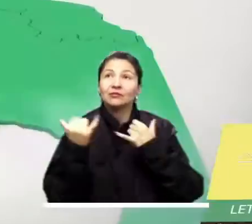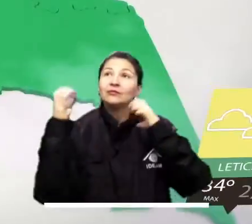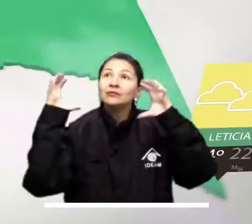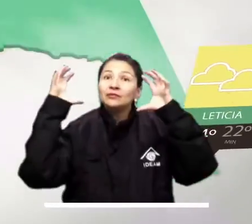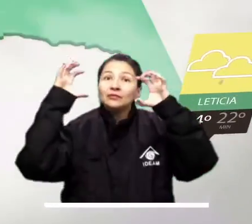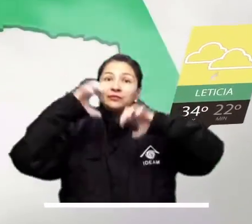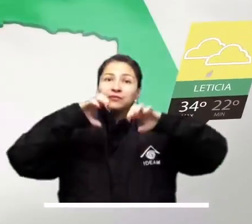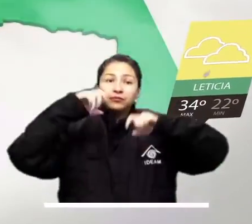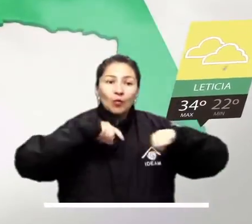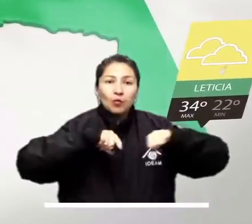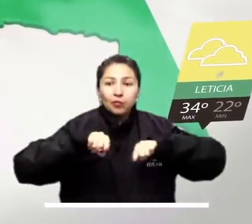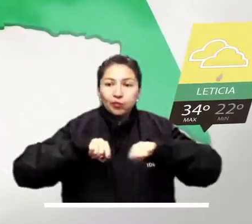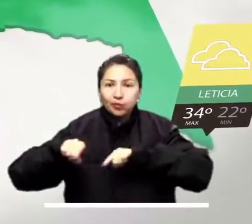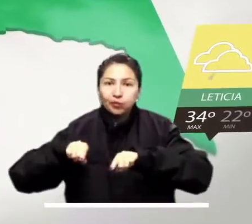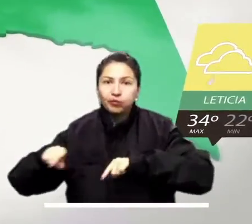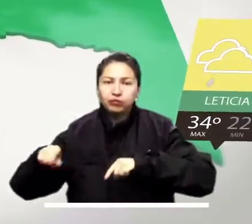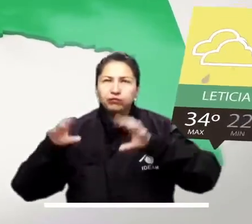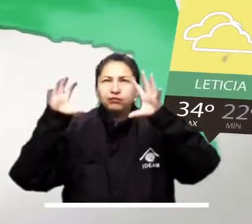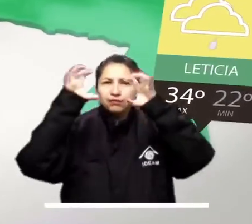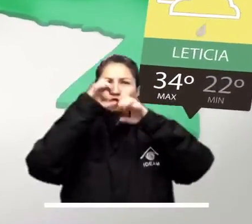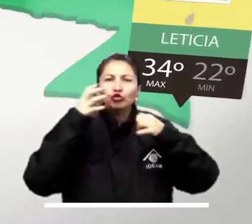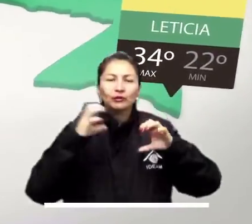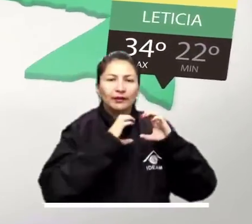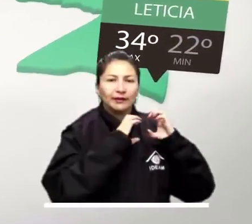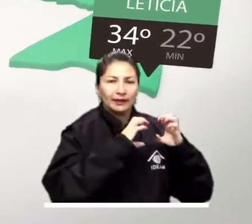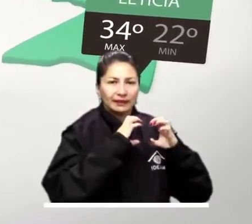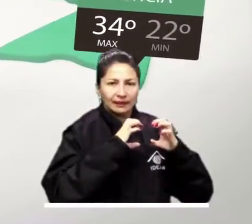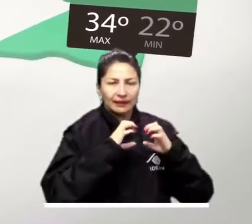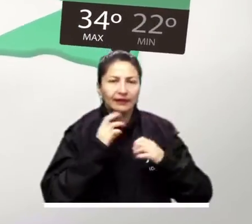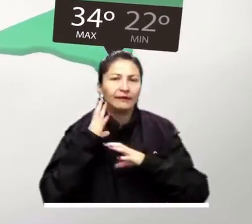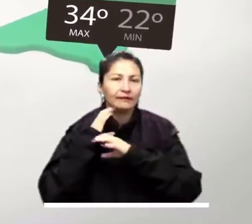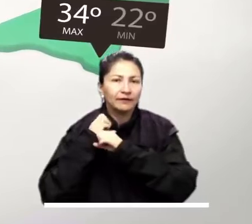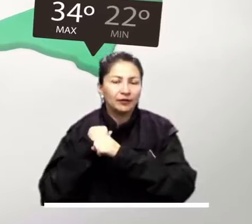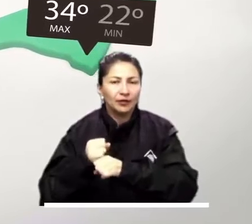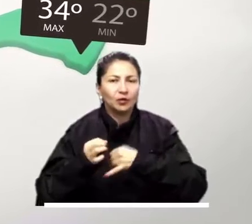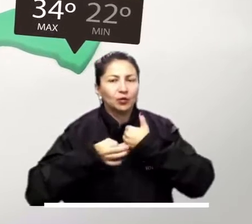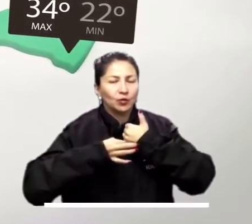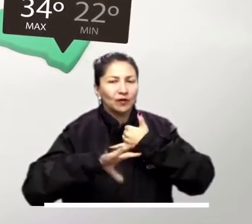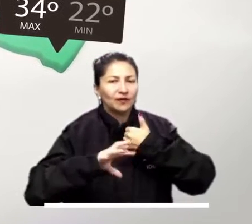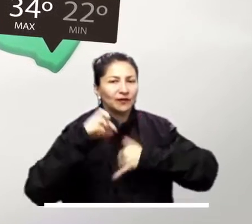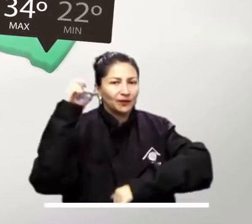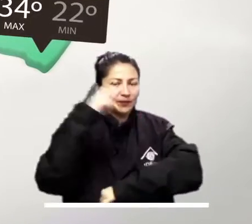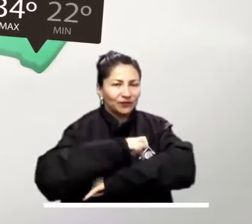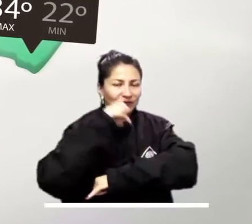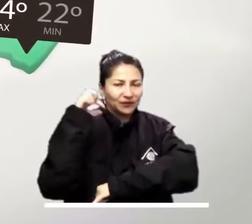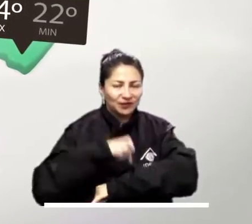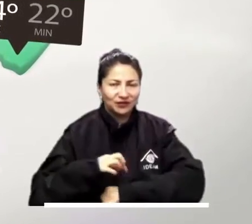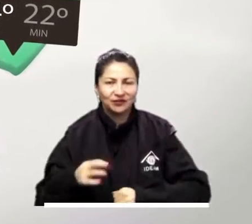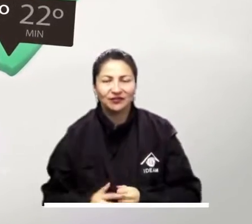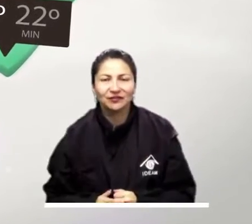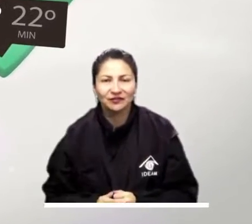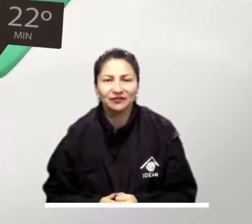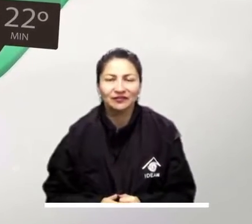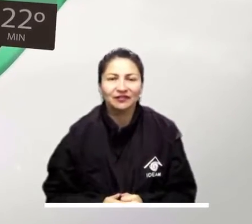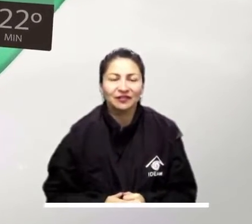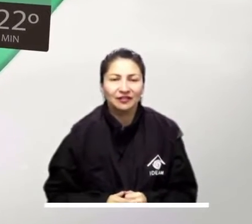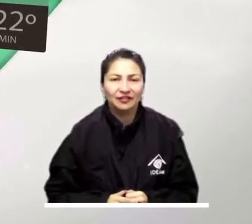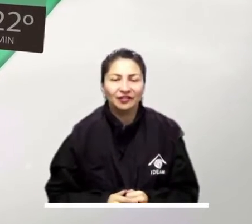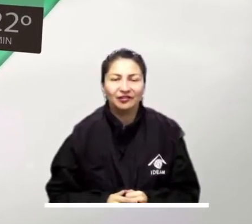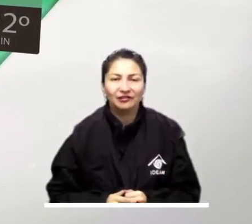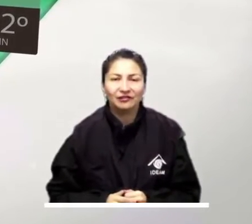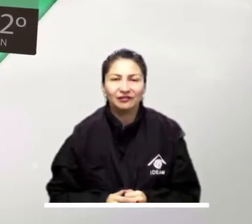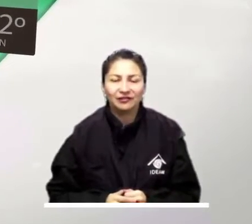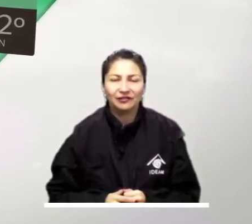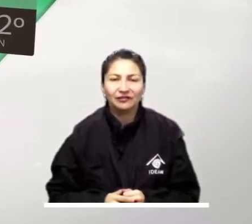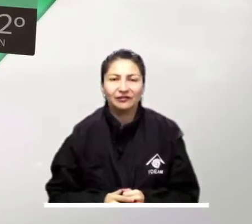La región de la Amazonía espera lluvias sectorizadas y cielo mayormente nublado sobre Caquetá, Baupés, Guaviara y Putumayo.